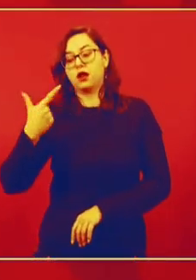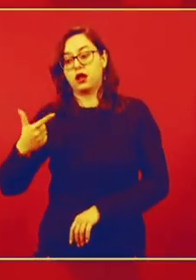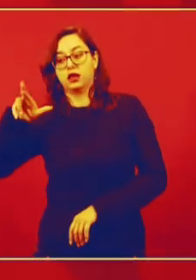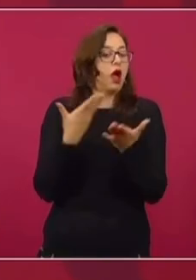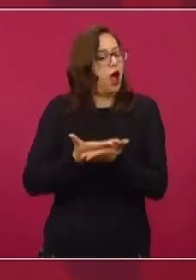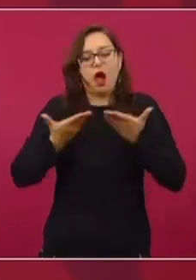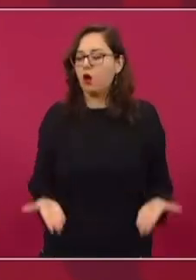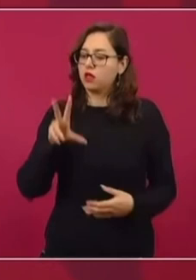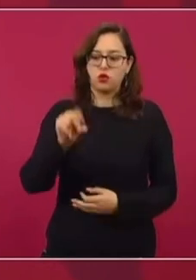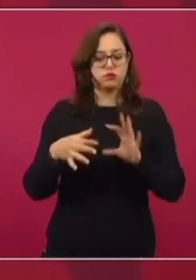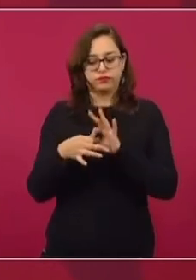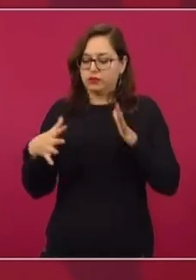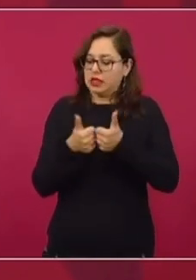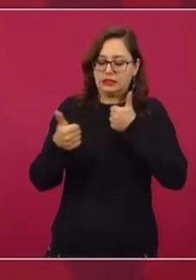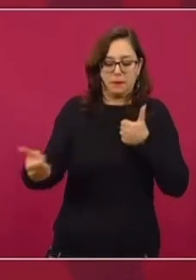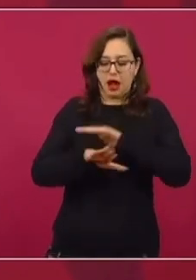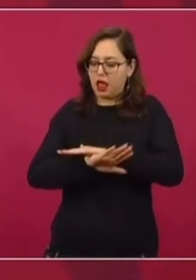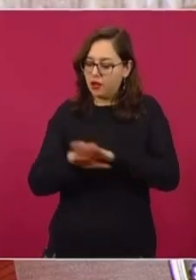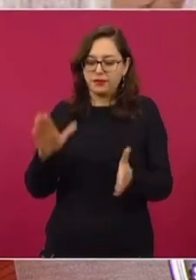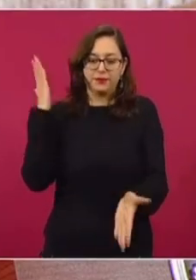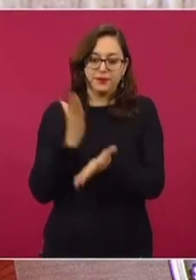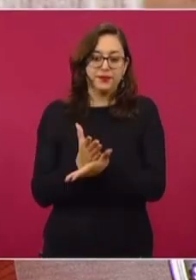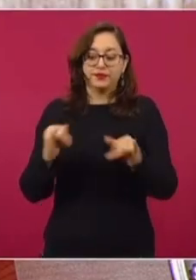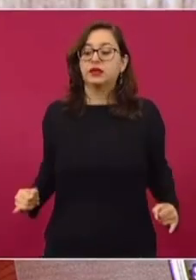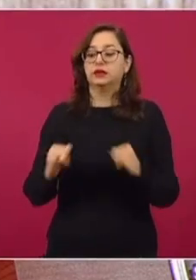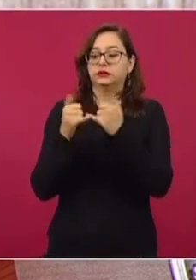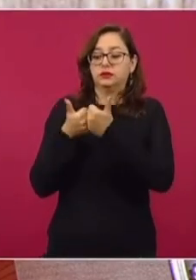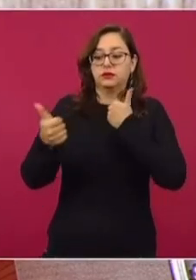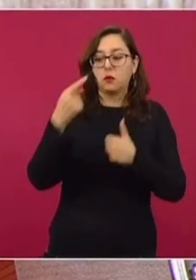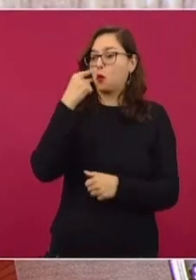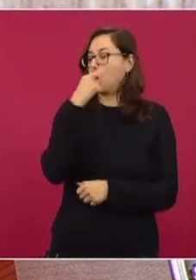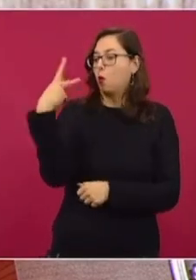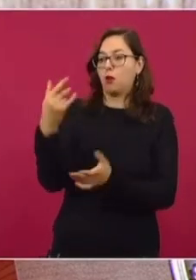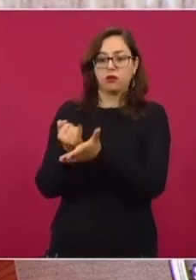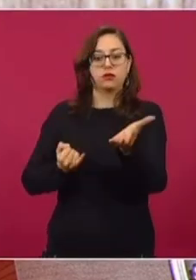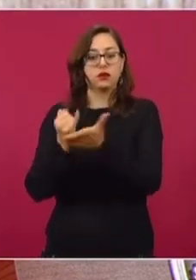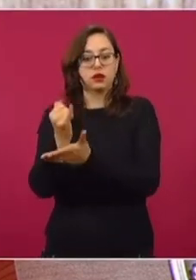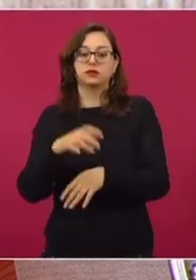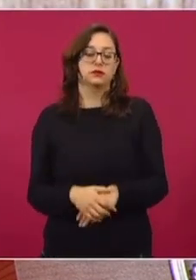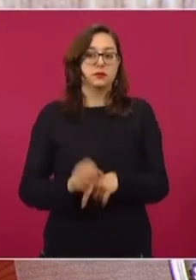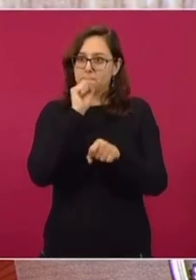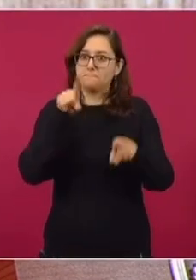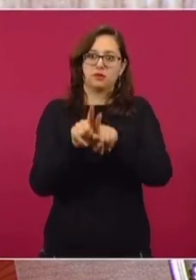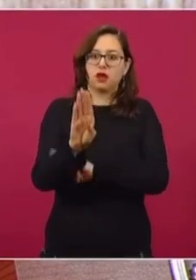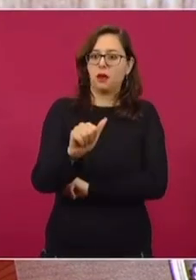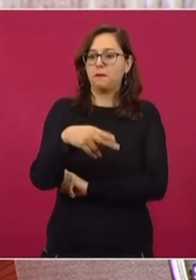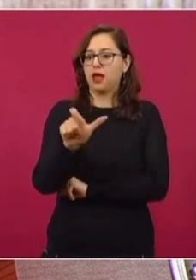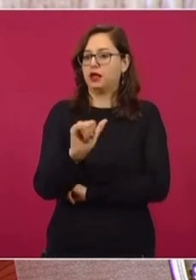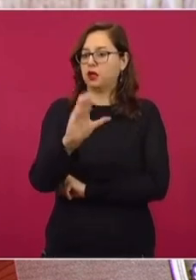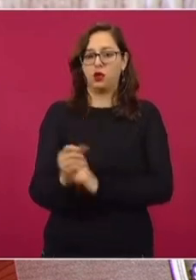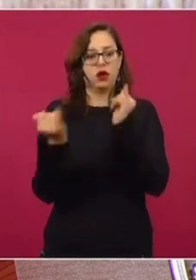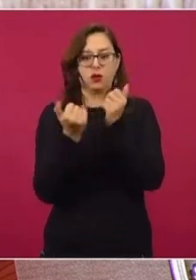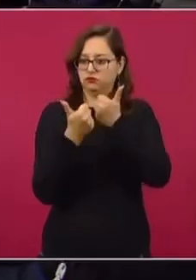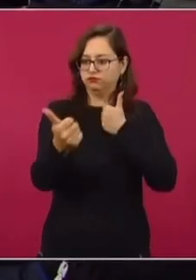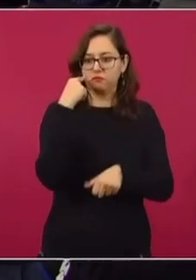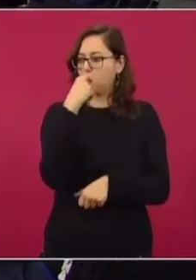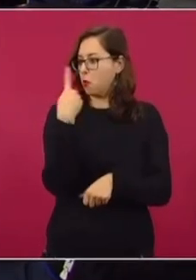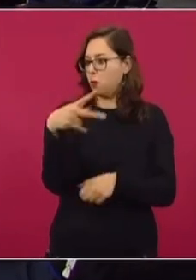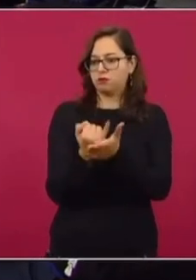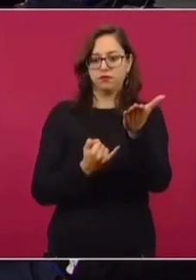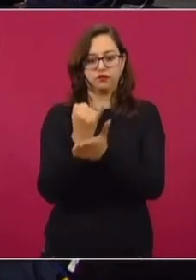presidente. Ya es una instancia autónoma, como el Banco de México, como